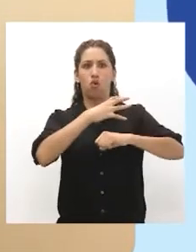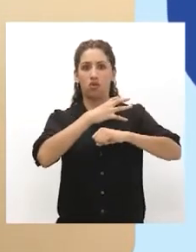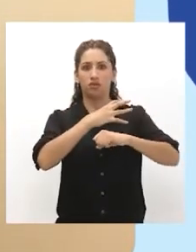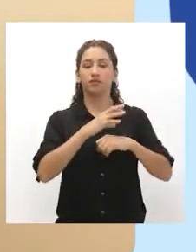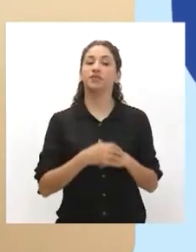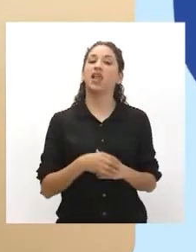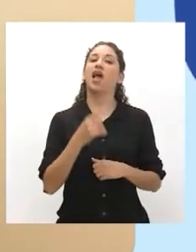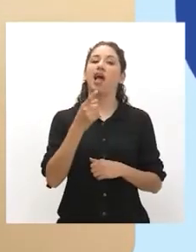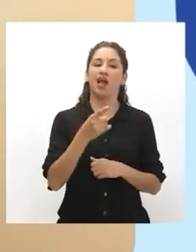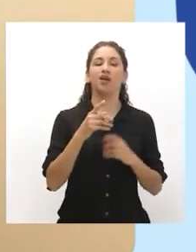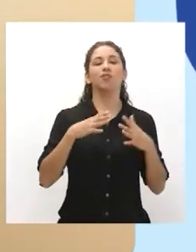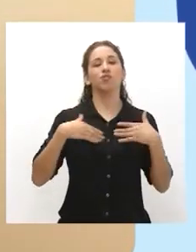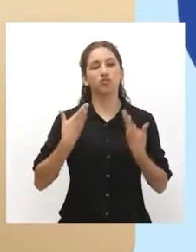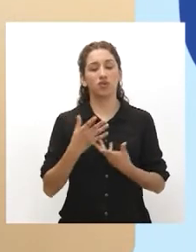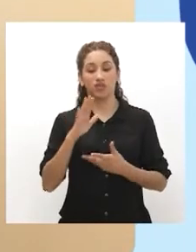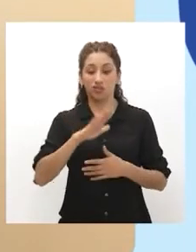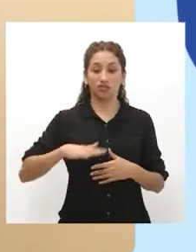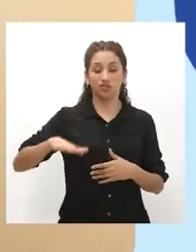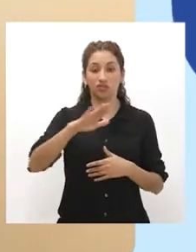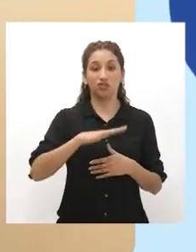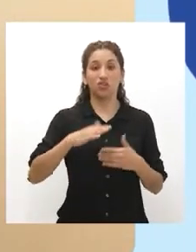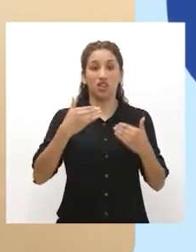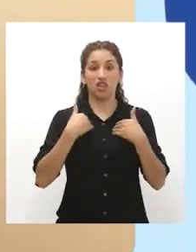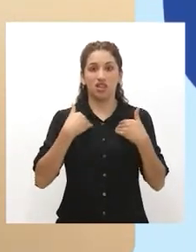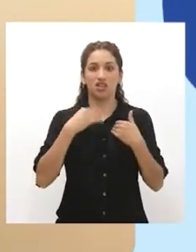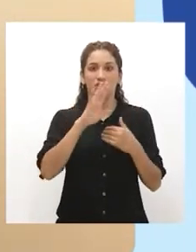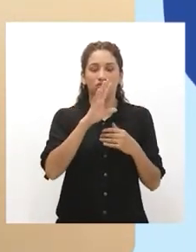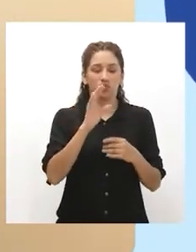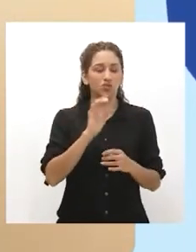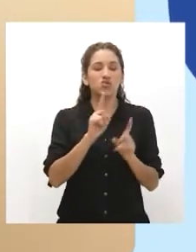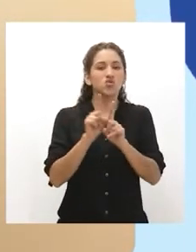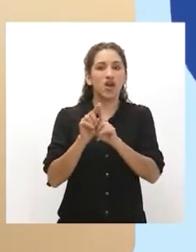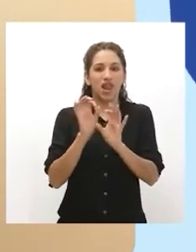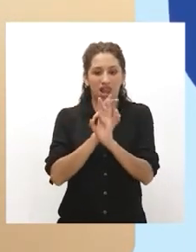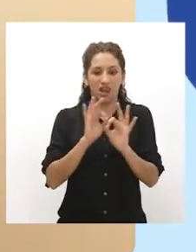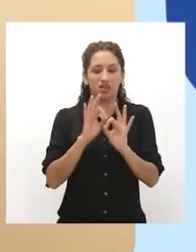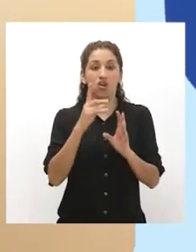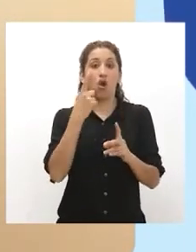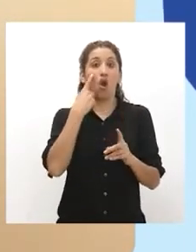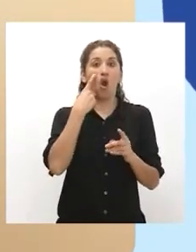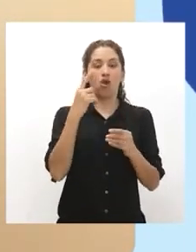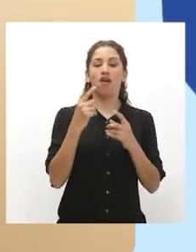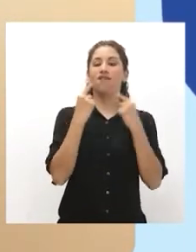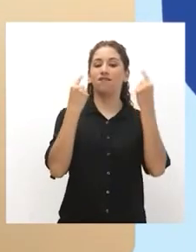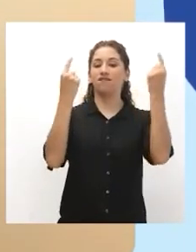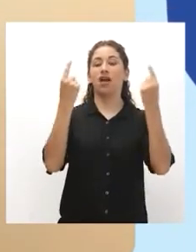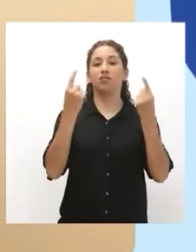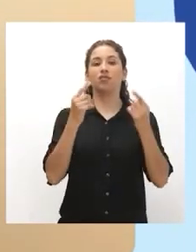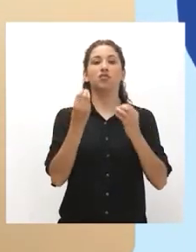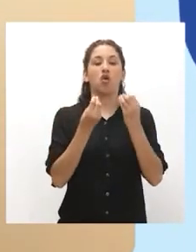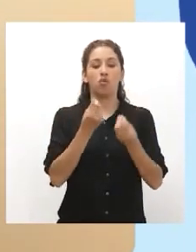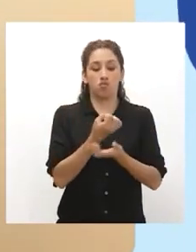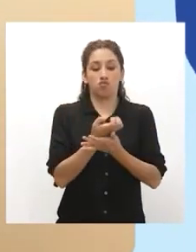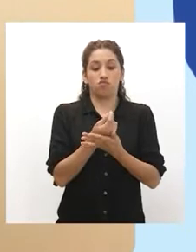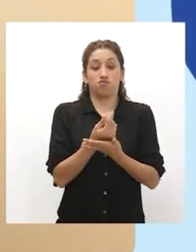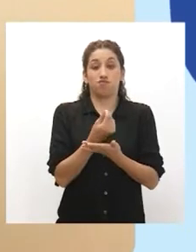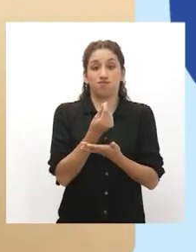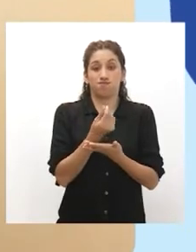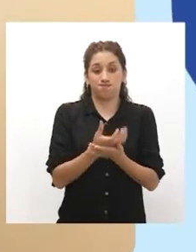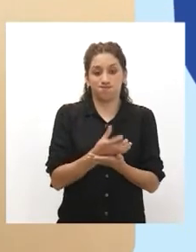De esa manera, supuestamente podrán obtener el ansiado prestigio social y poder acceder a las riquezas y el bienestar.